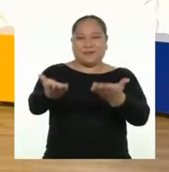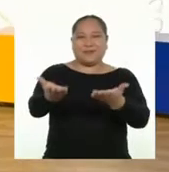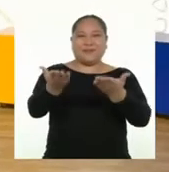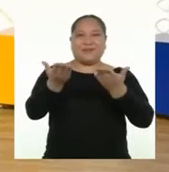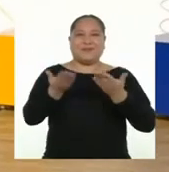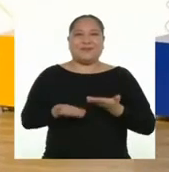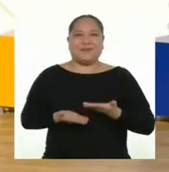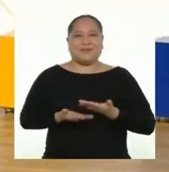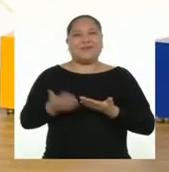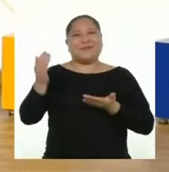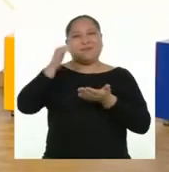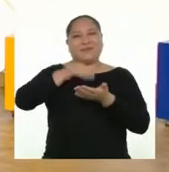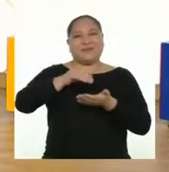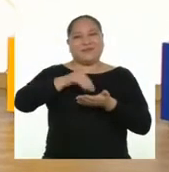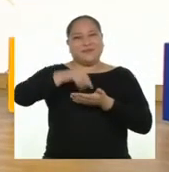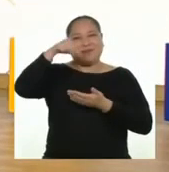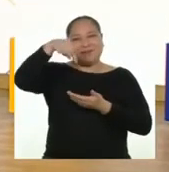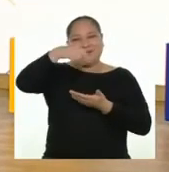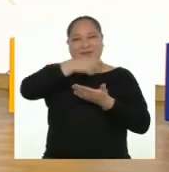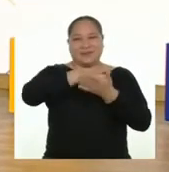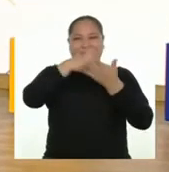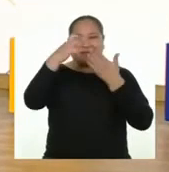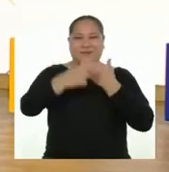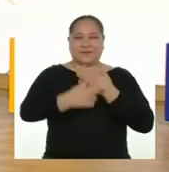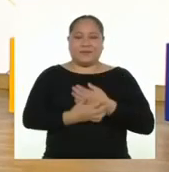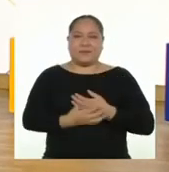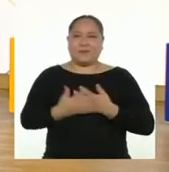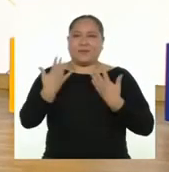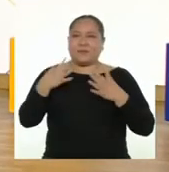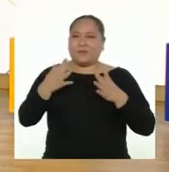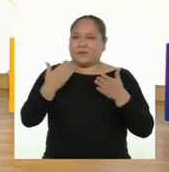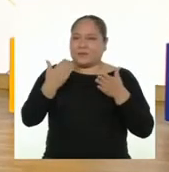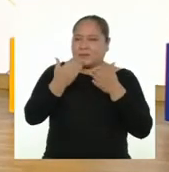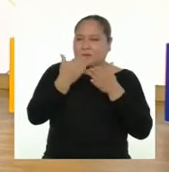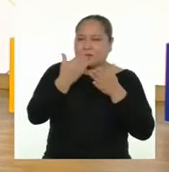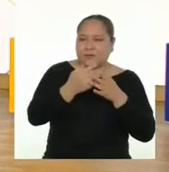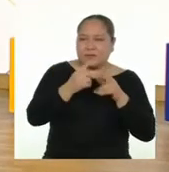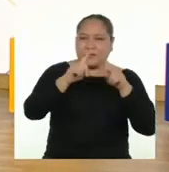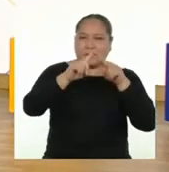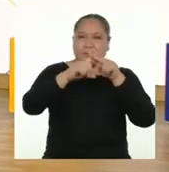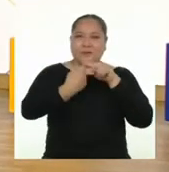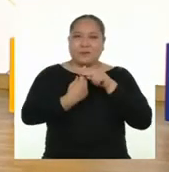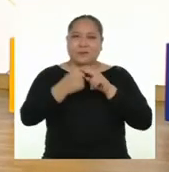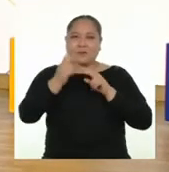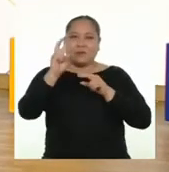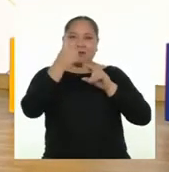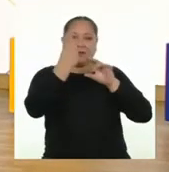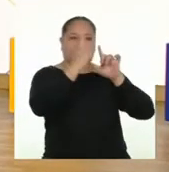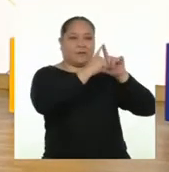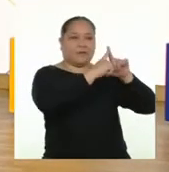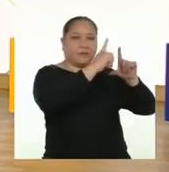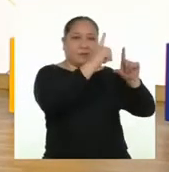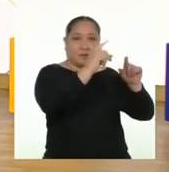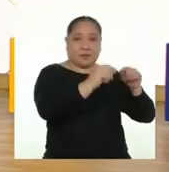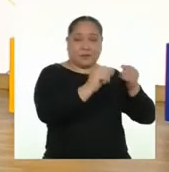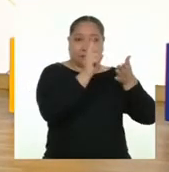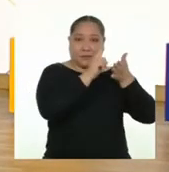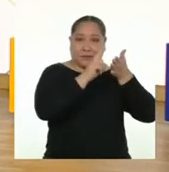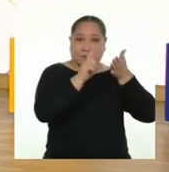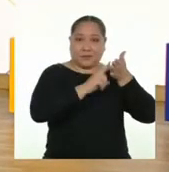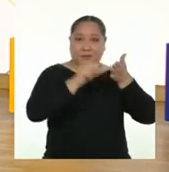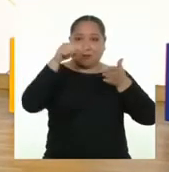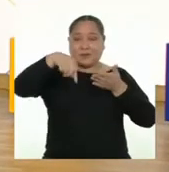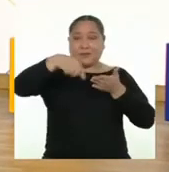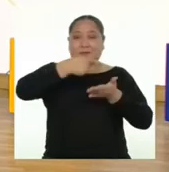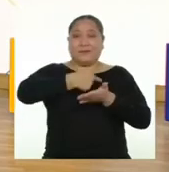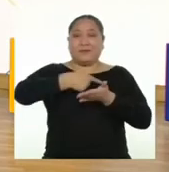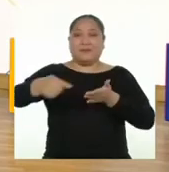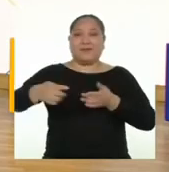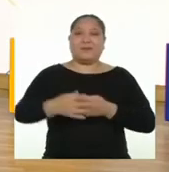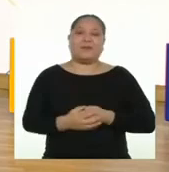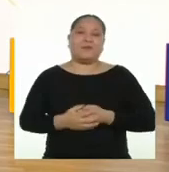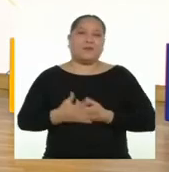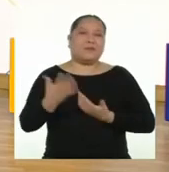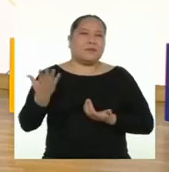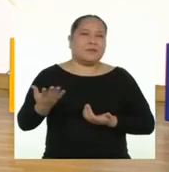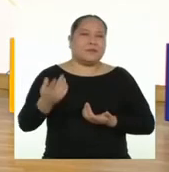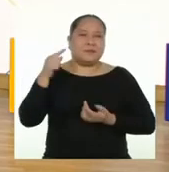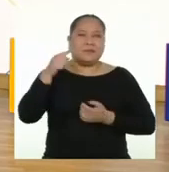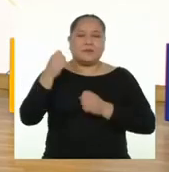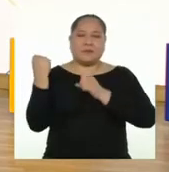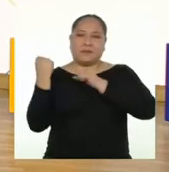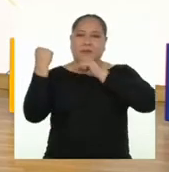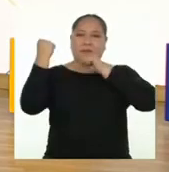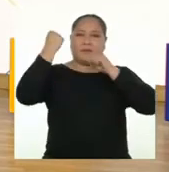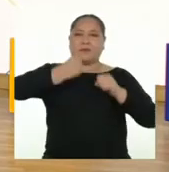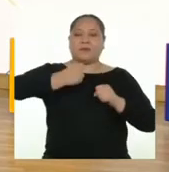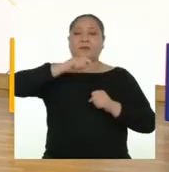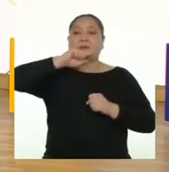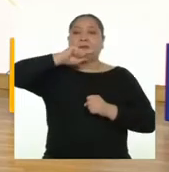Bienvenidas y bienvenidos de vuelta al programa. Estábamos a punto de empezar nuestro segundo párrafo del texto de esta semana. ¿Qué trata sobre